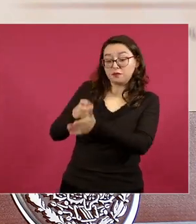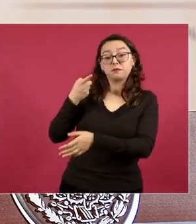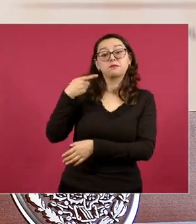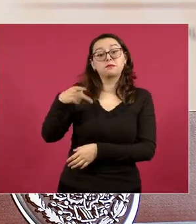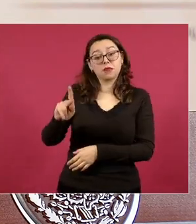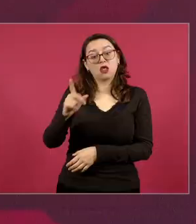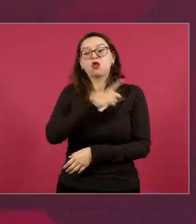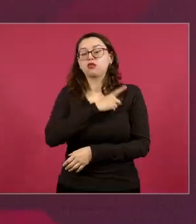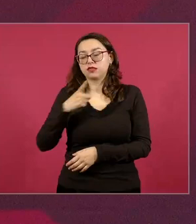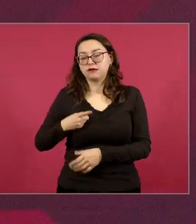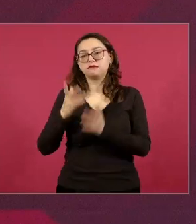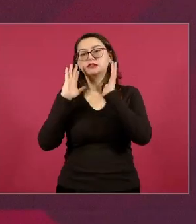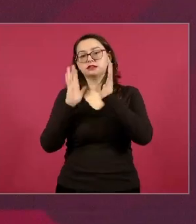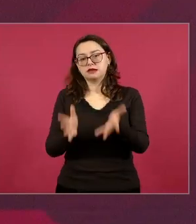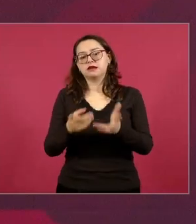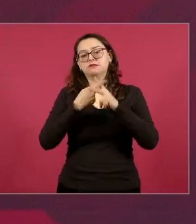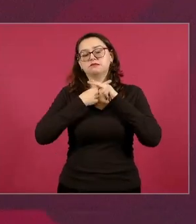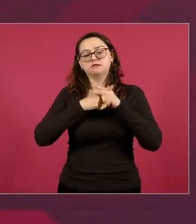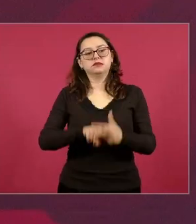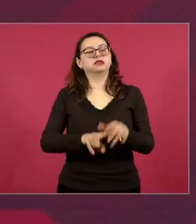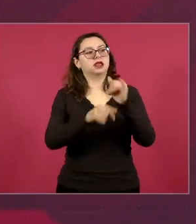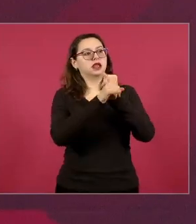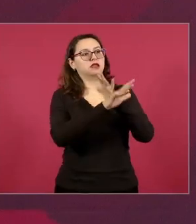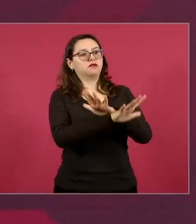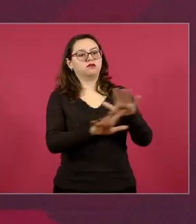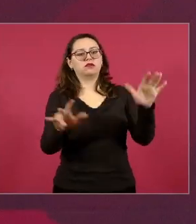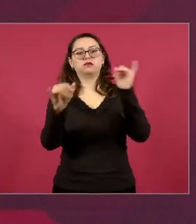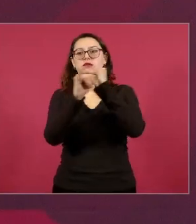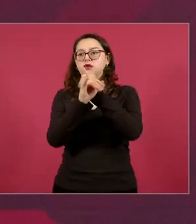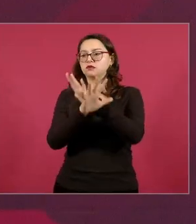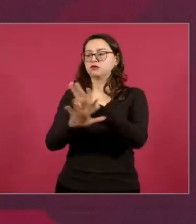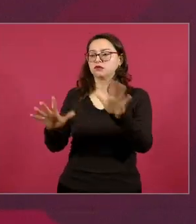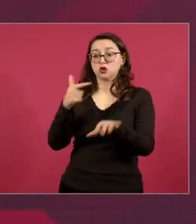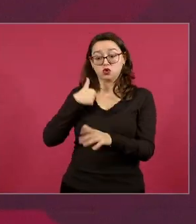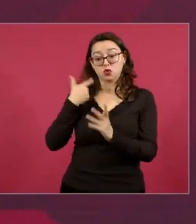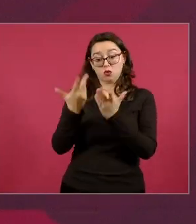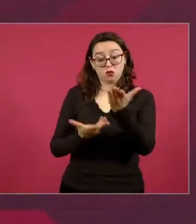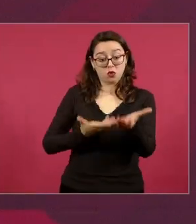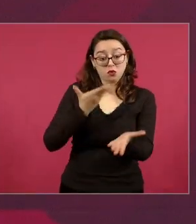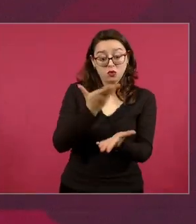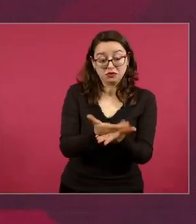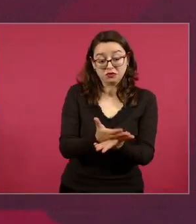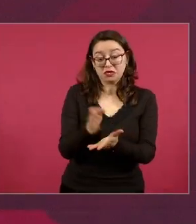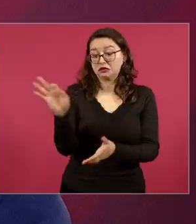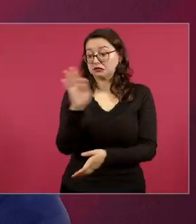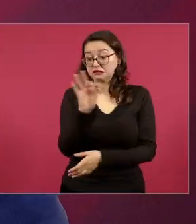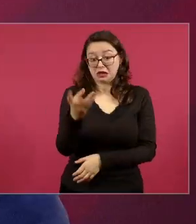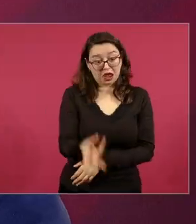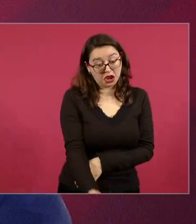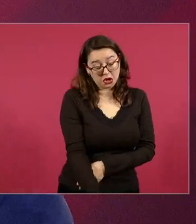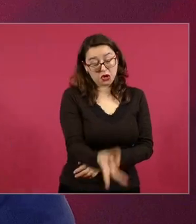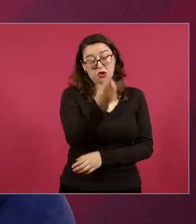ventilando para que si no podemos nosotros los que vengan detrás